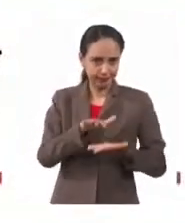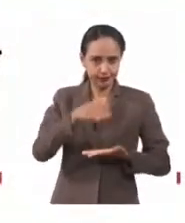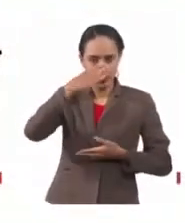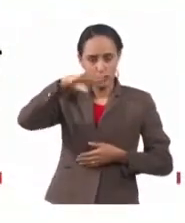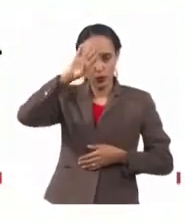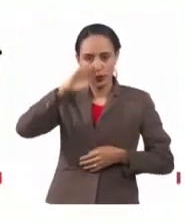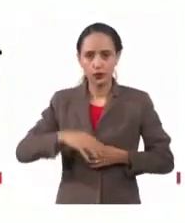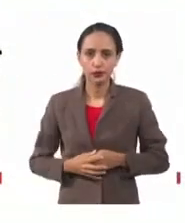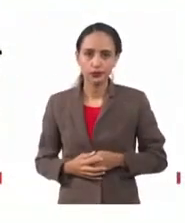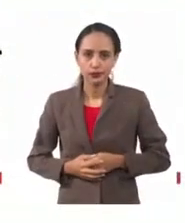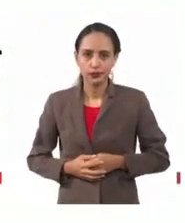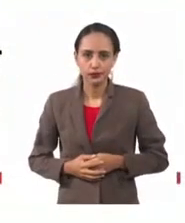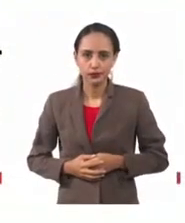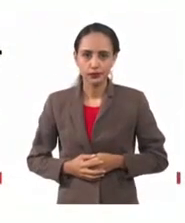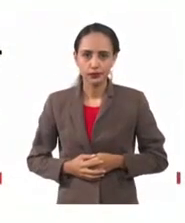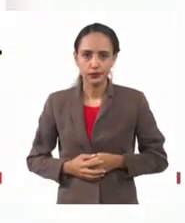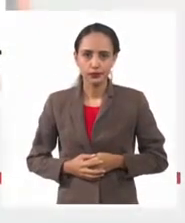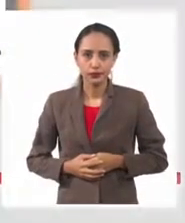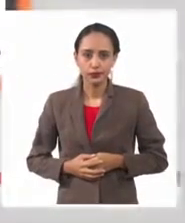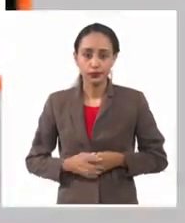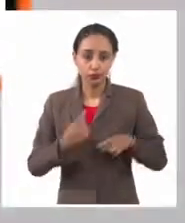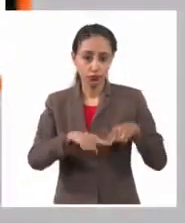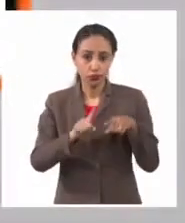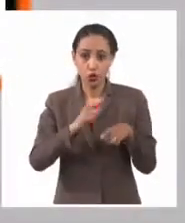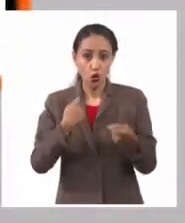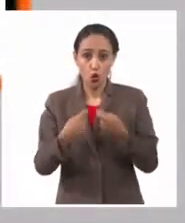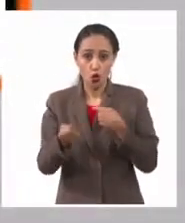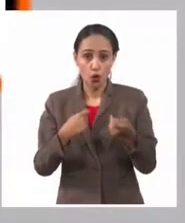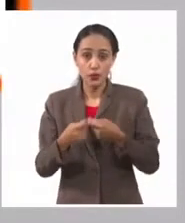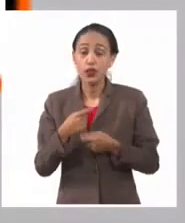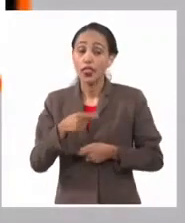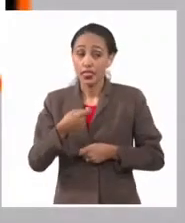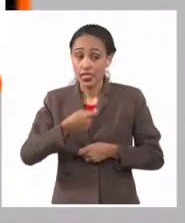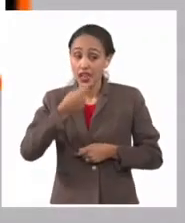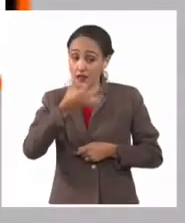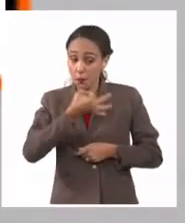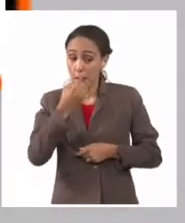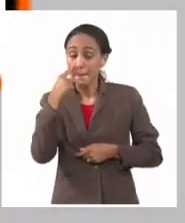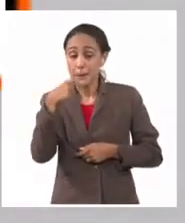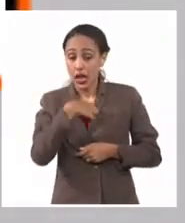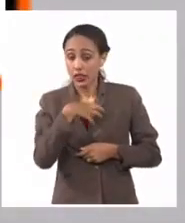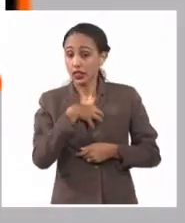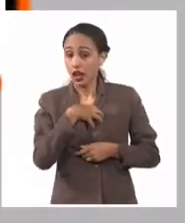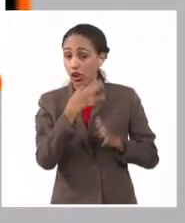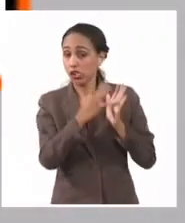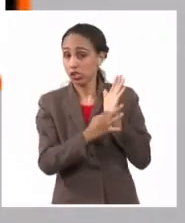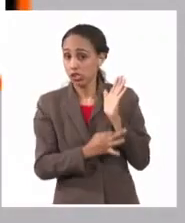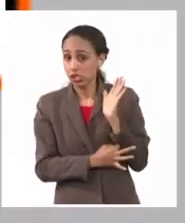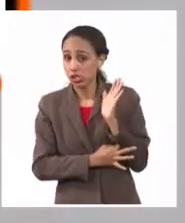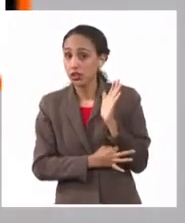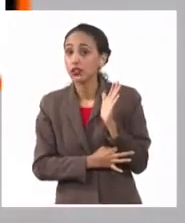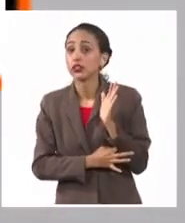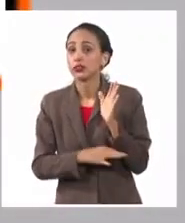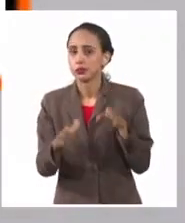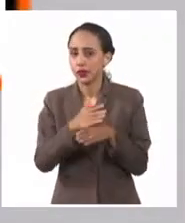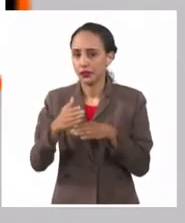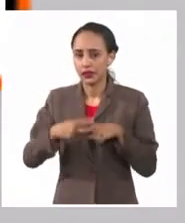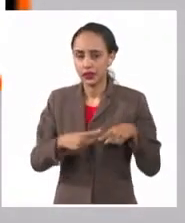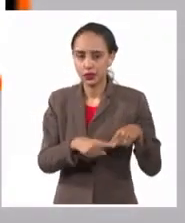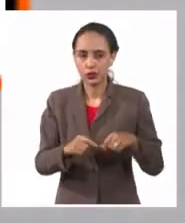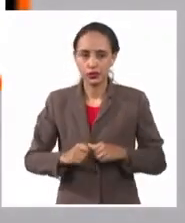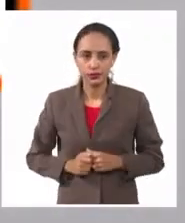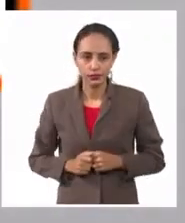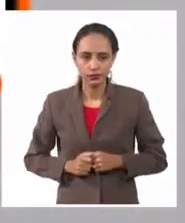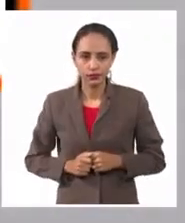se corresponde a una importación no comercial y se decaren con transparencia y sean variadas las cantidades de importar. El tema de